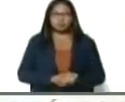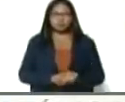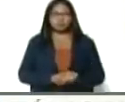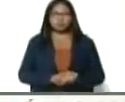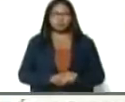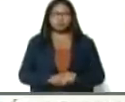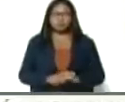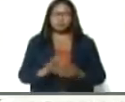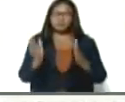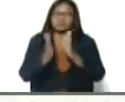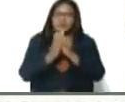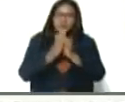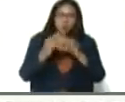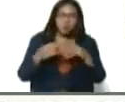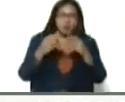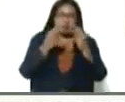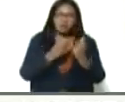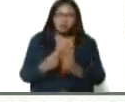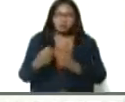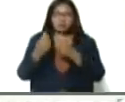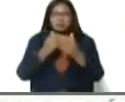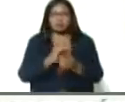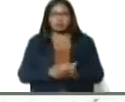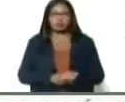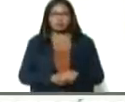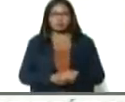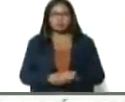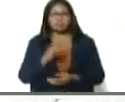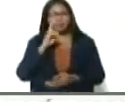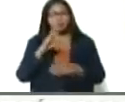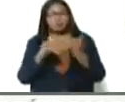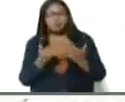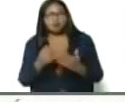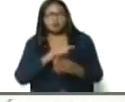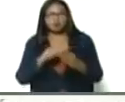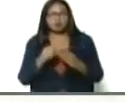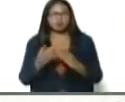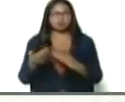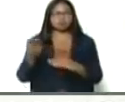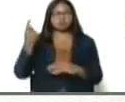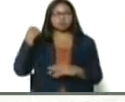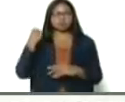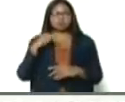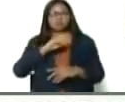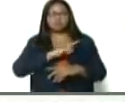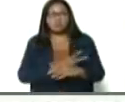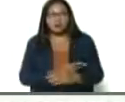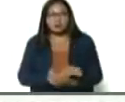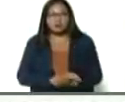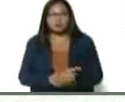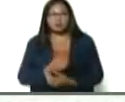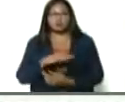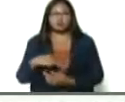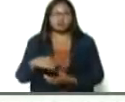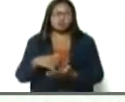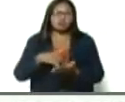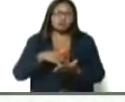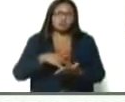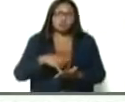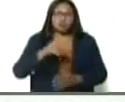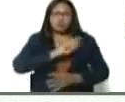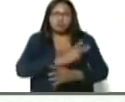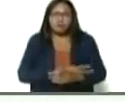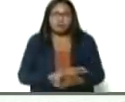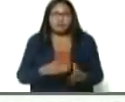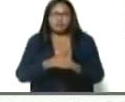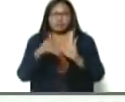frente económico, duramente. Hay otros frentes donde hemos retrocedido y ha sido vulnerado el Estado